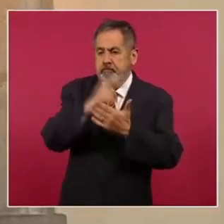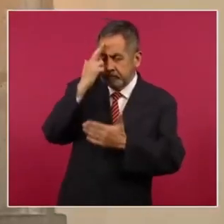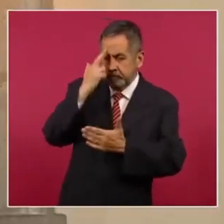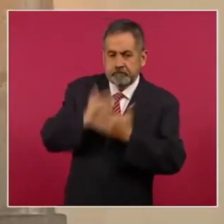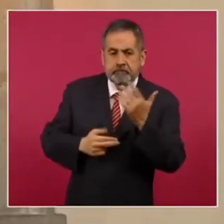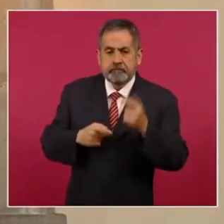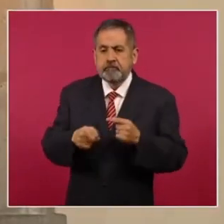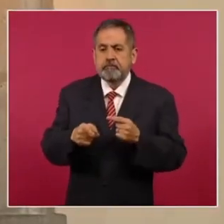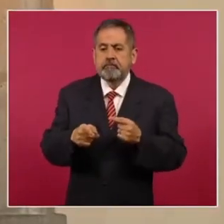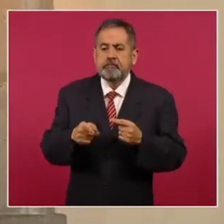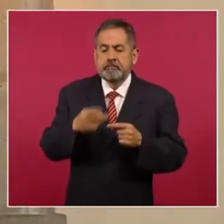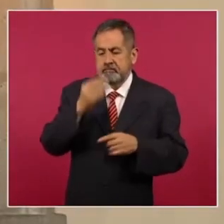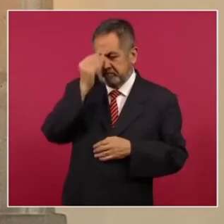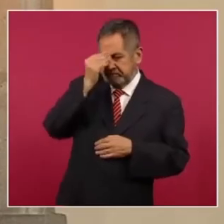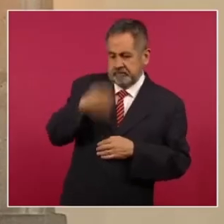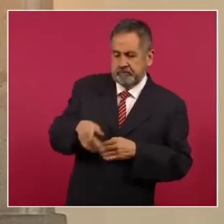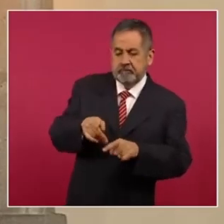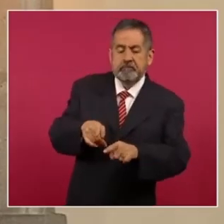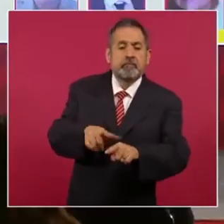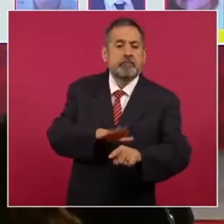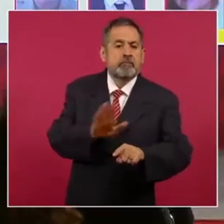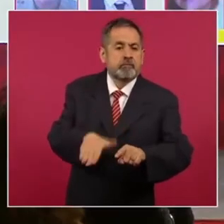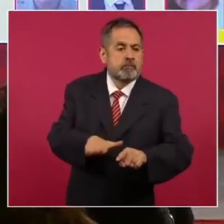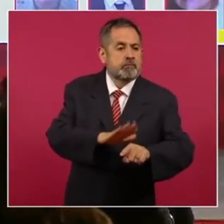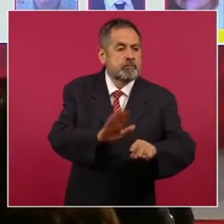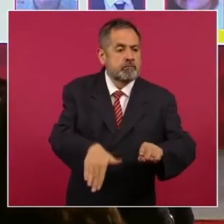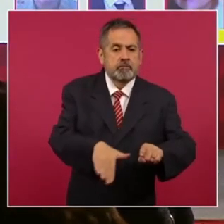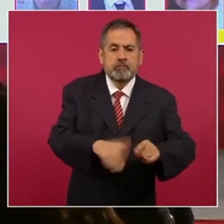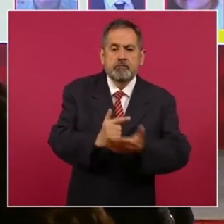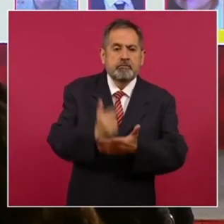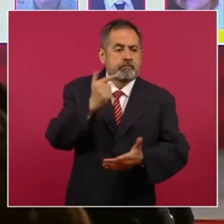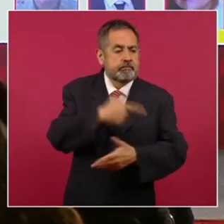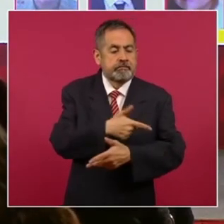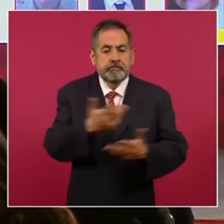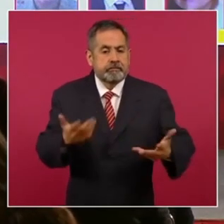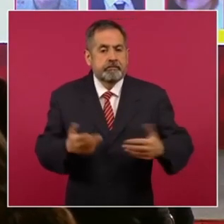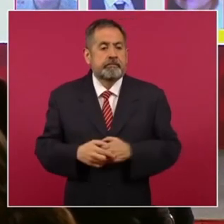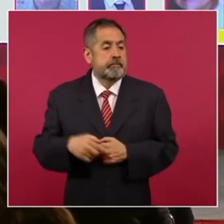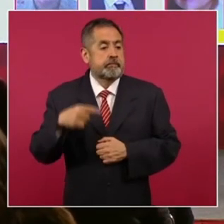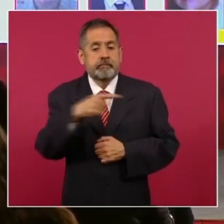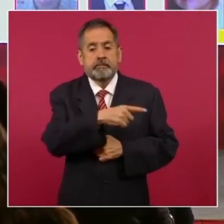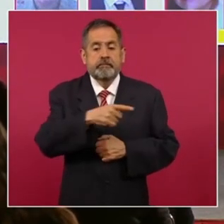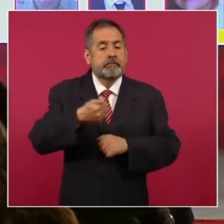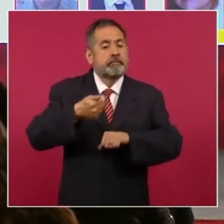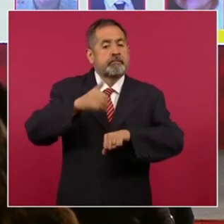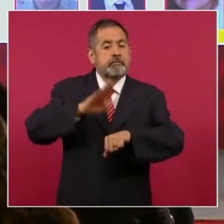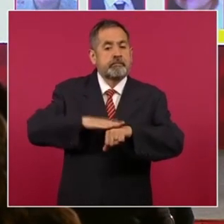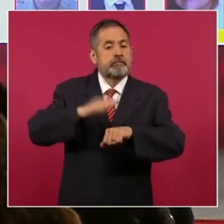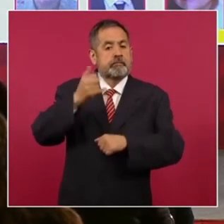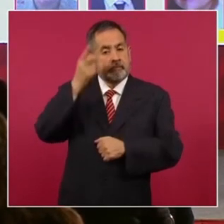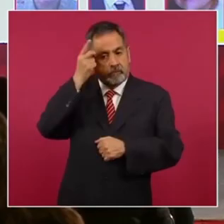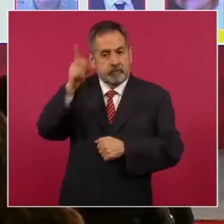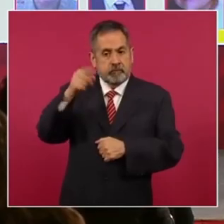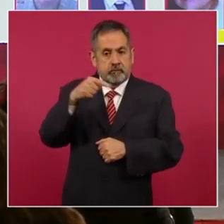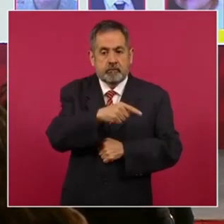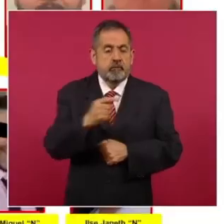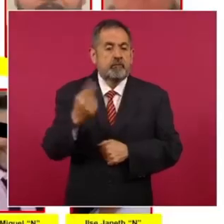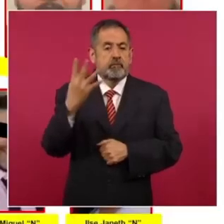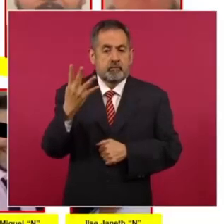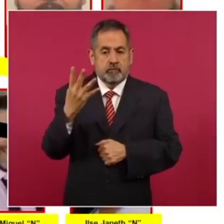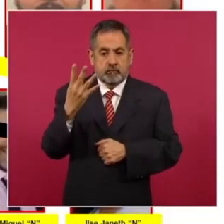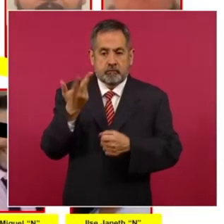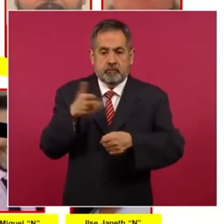homicidio y lesiones agravados, quienes son administradores y dueños de cuatro